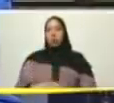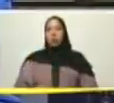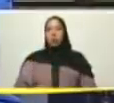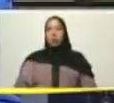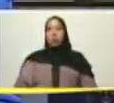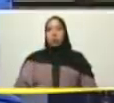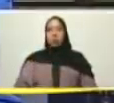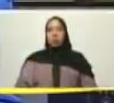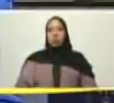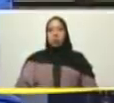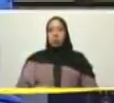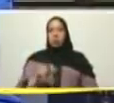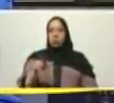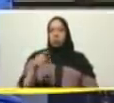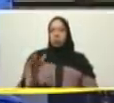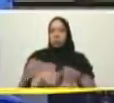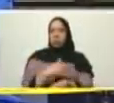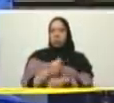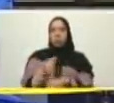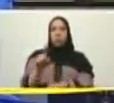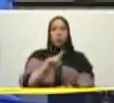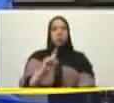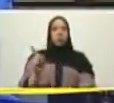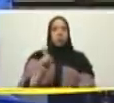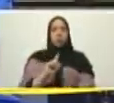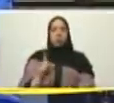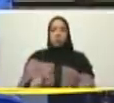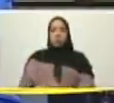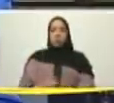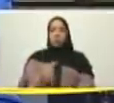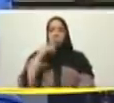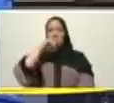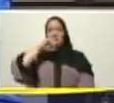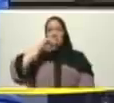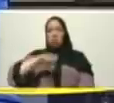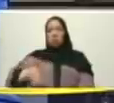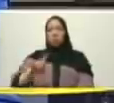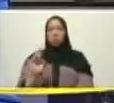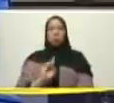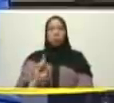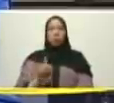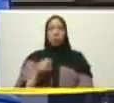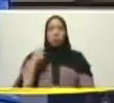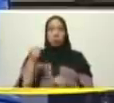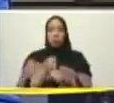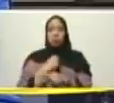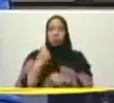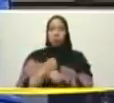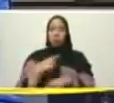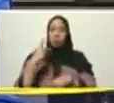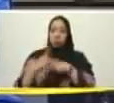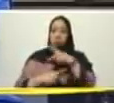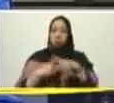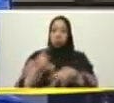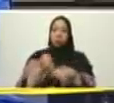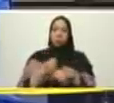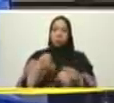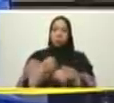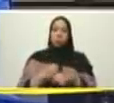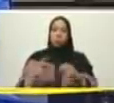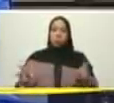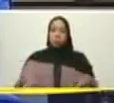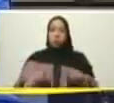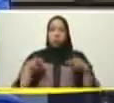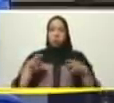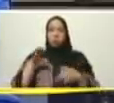mezquindad con su perversidad y nosotros seguimos en lo nuestro que es recuperar el estado de bienestar